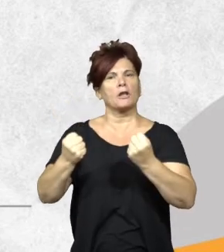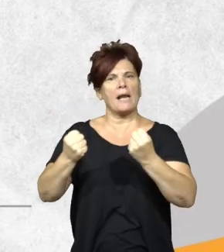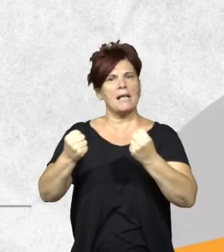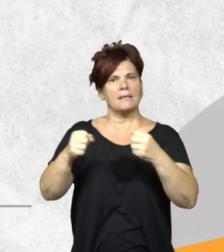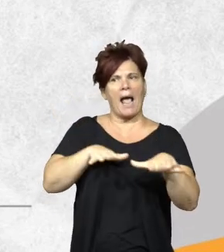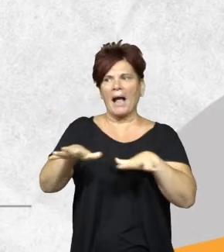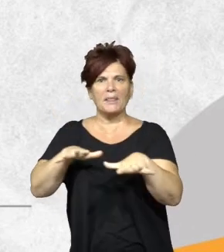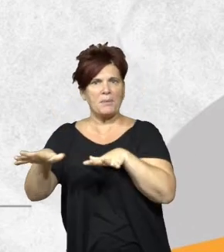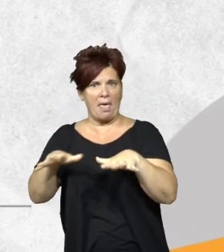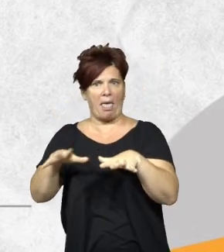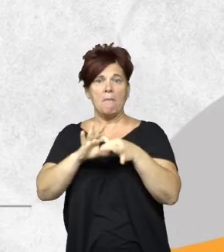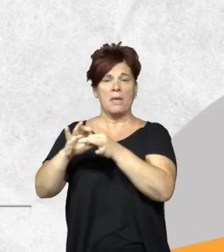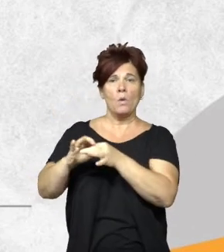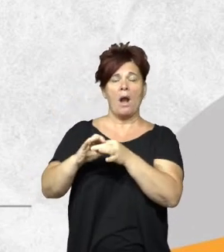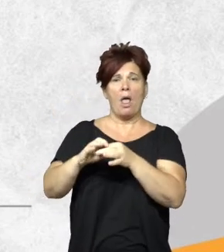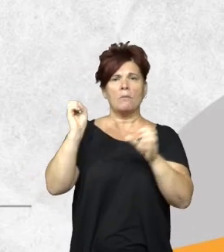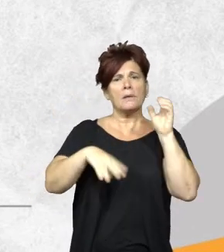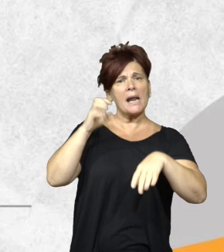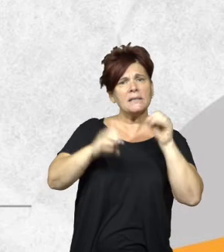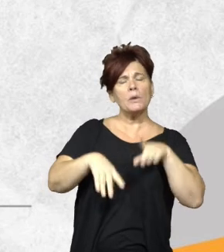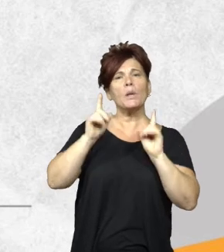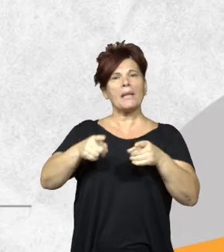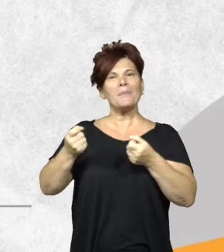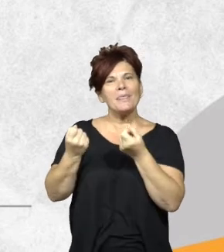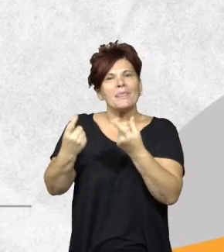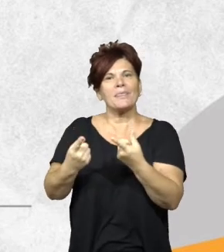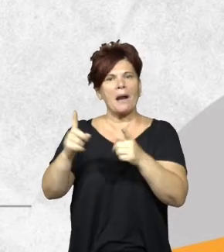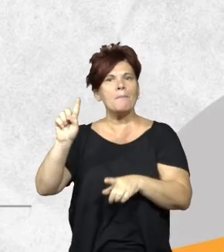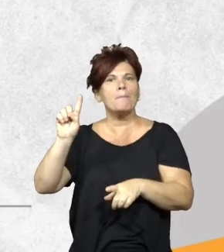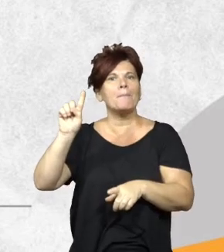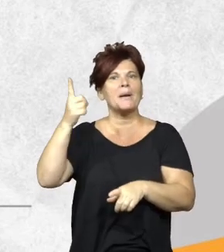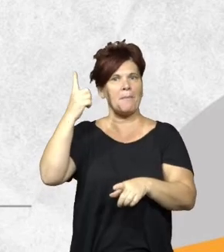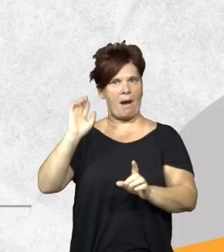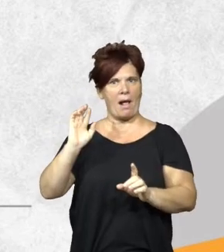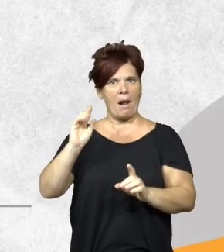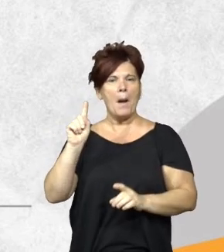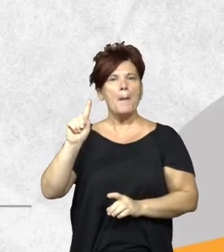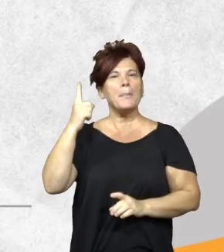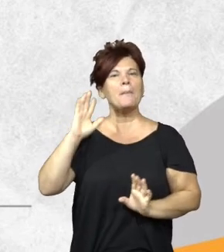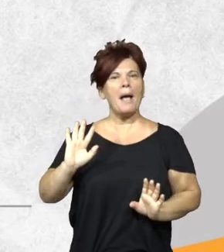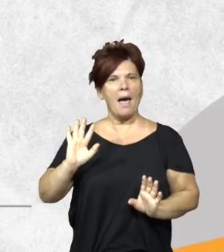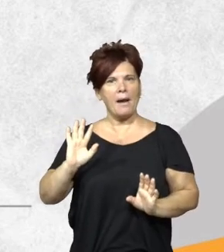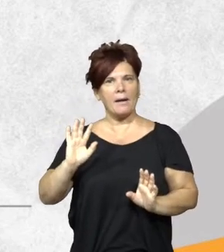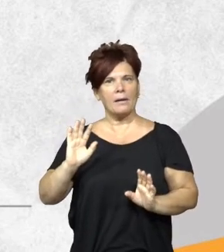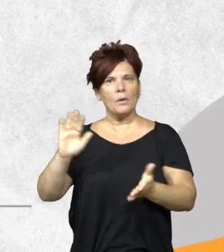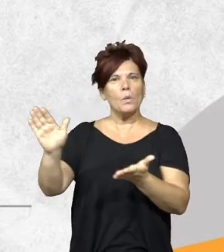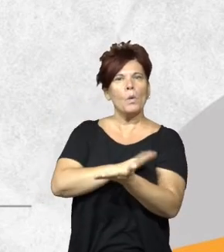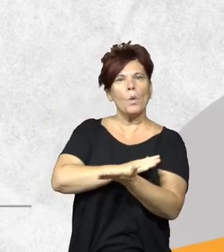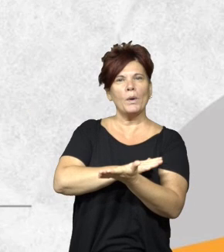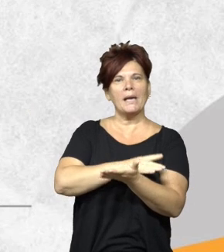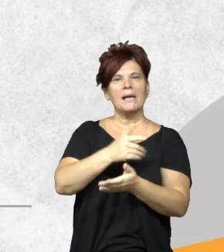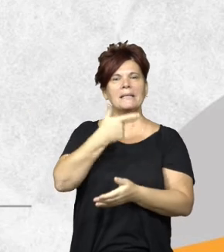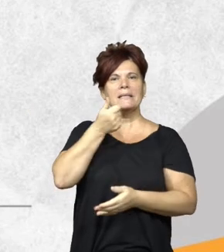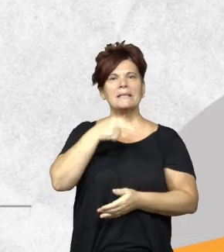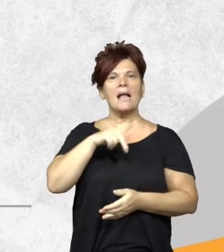tanto para la gestión de los residuos, como también otorgar por primera vez en la historia de la provincia el primer relleno sanitario para la disposición